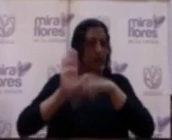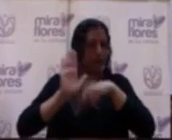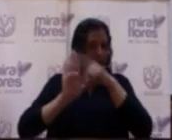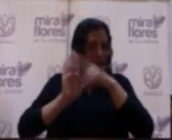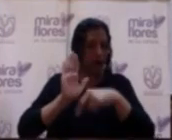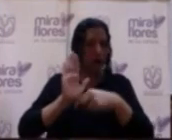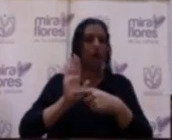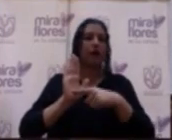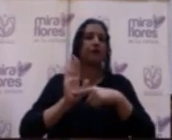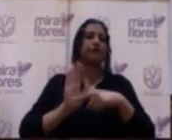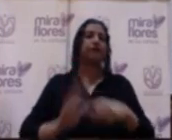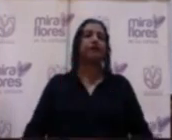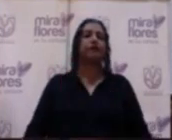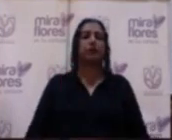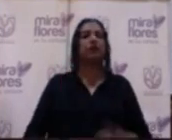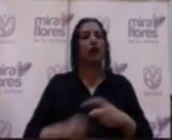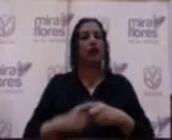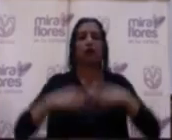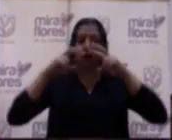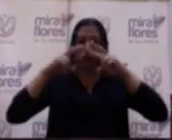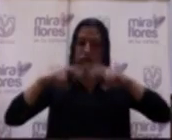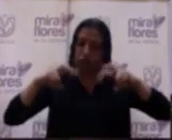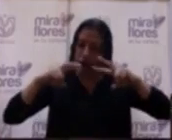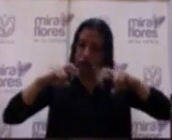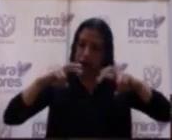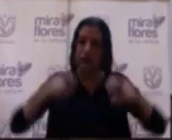revisada,